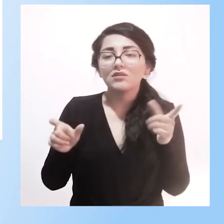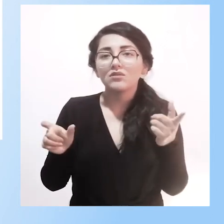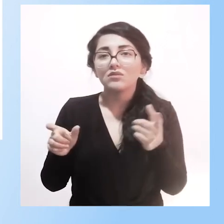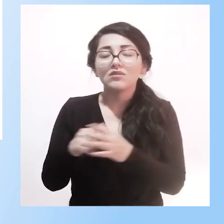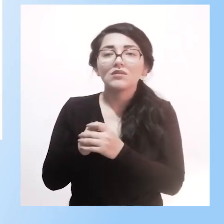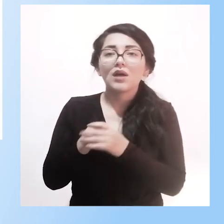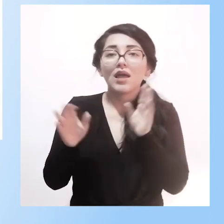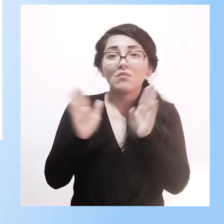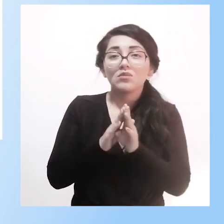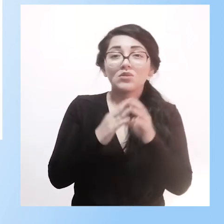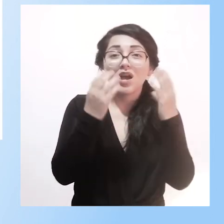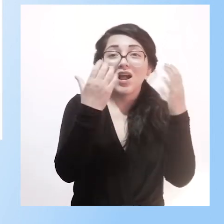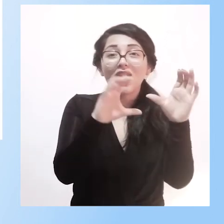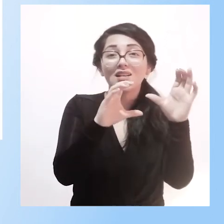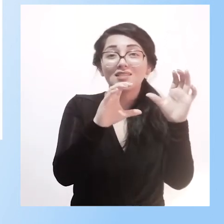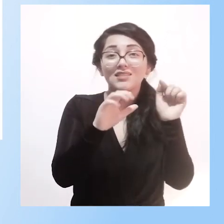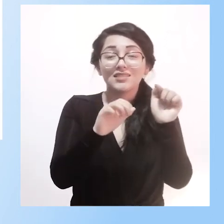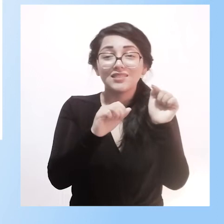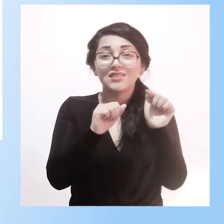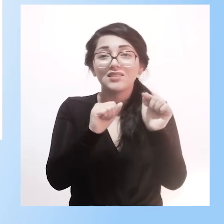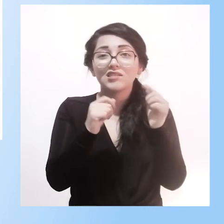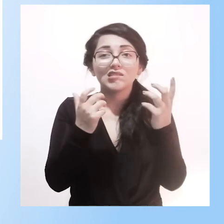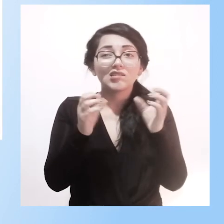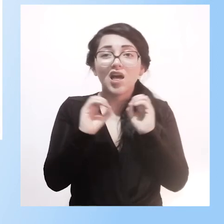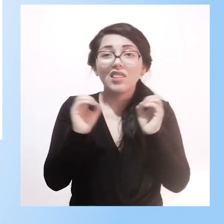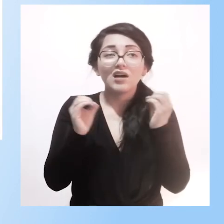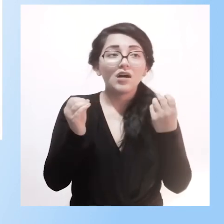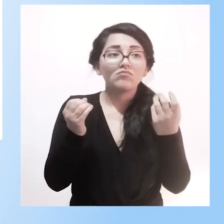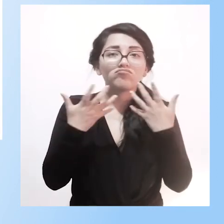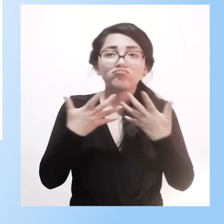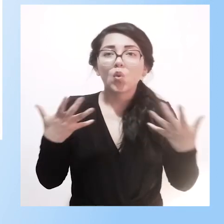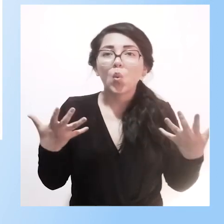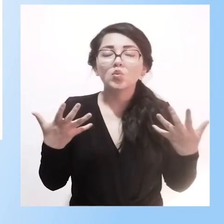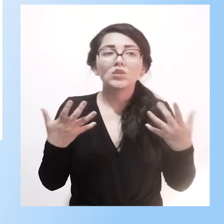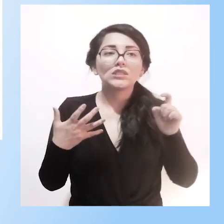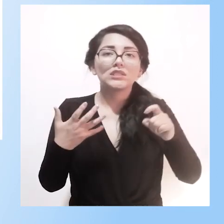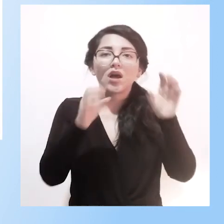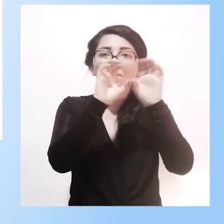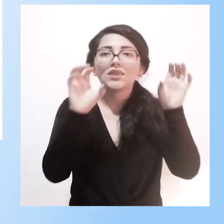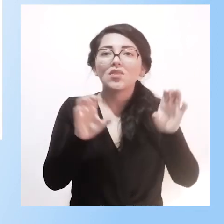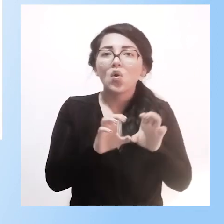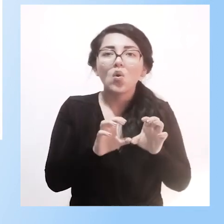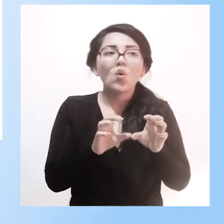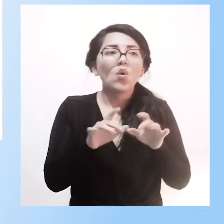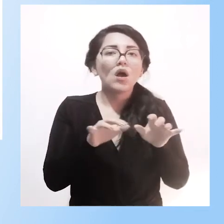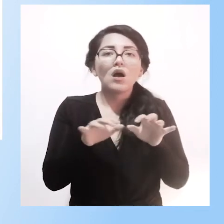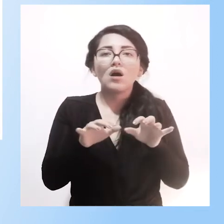menos favorecida tener el equipamiento que se puede usar con más facilidad.